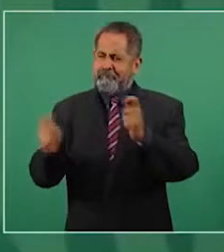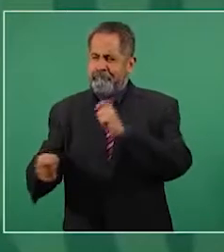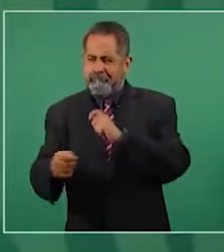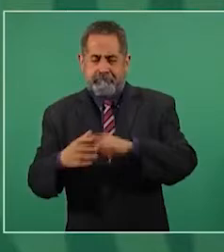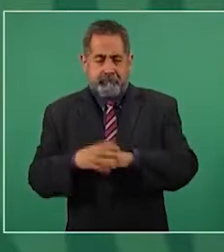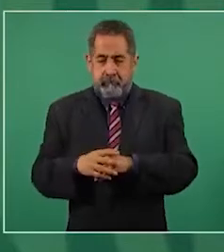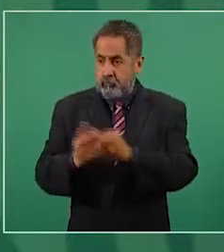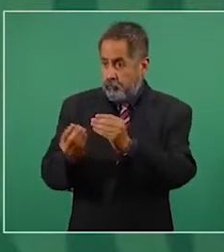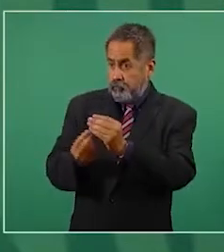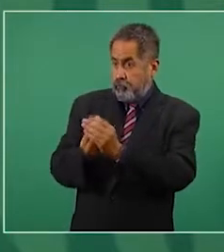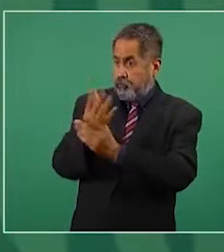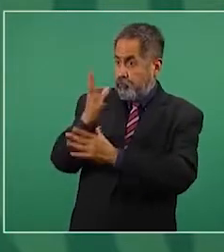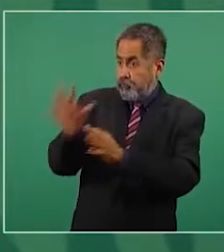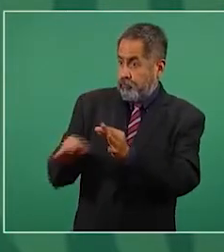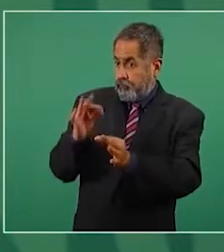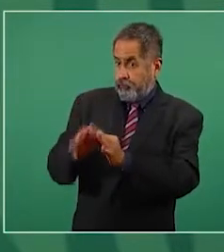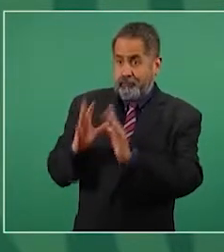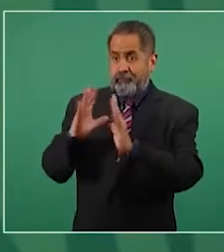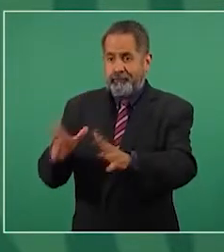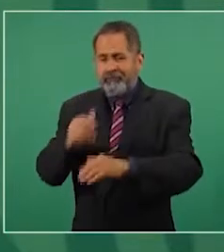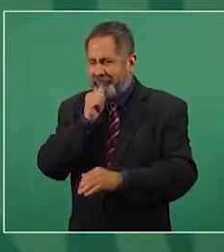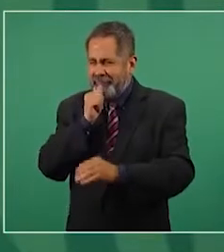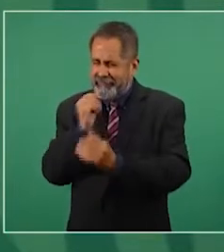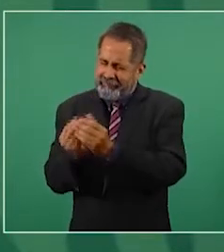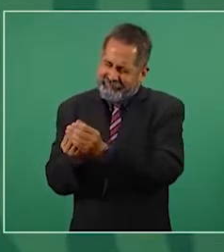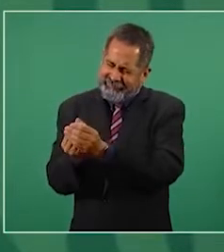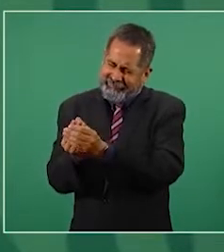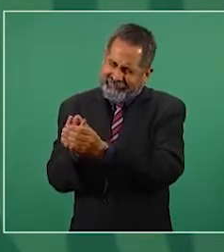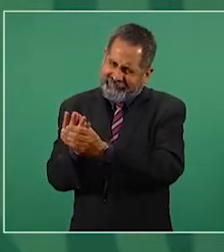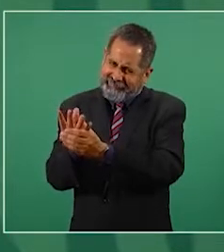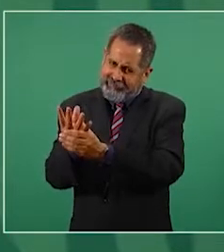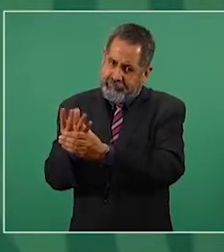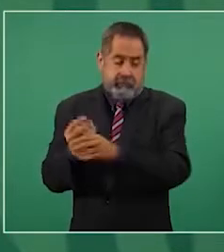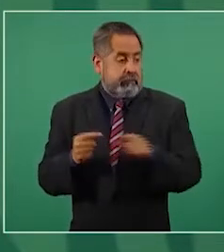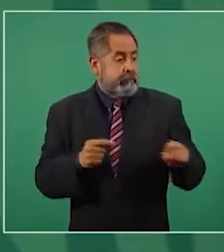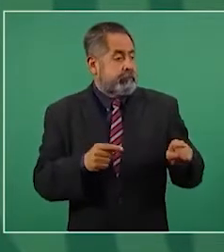acaba de nacer y lo viejo no acaba de morir.